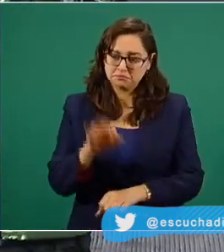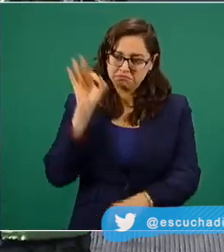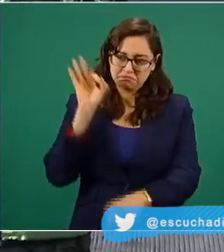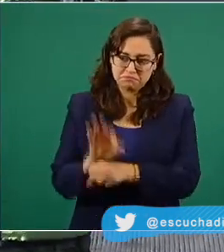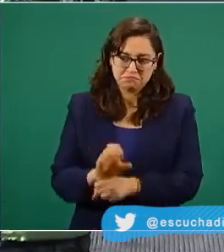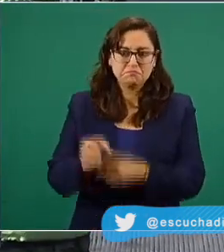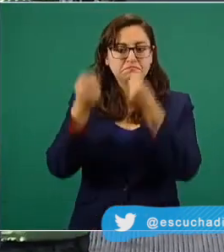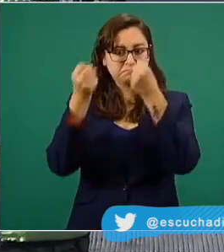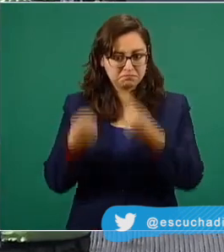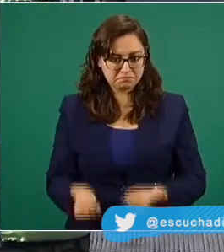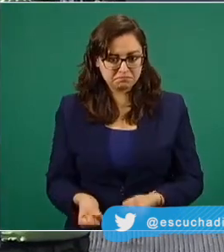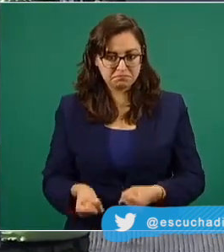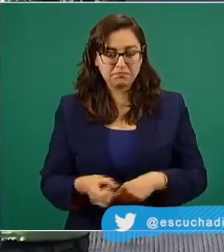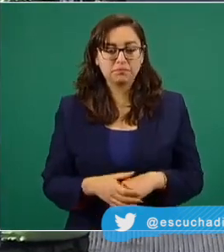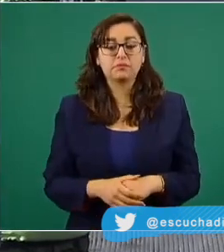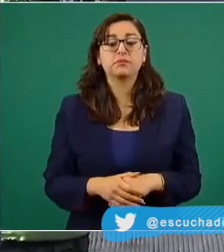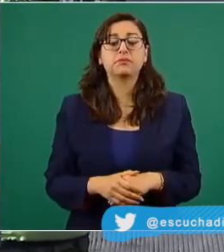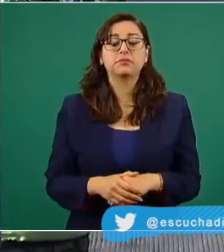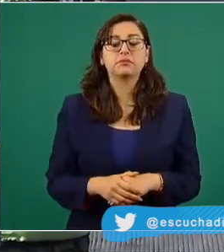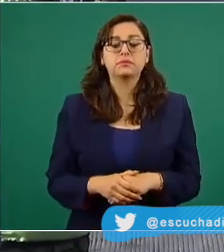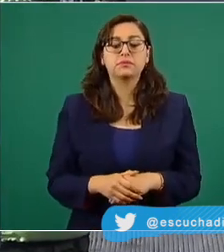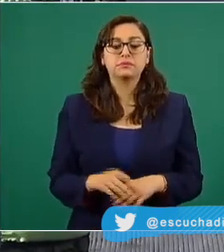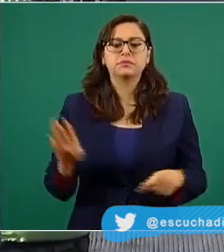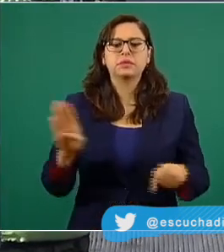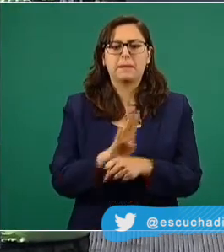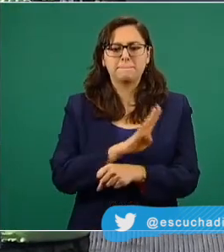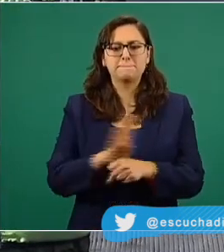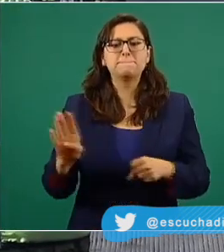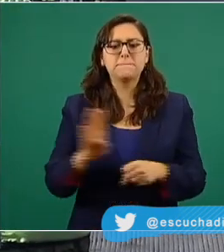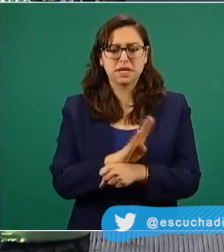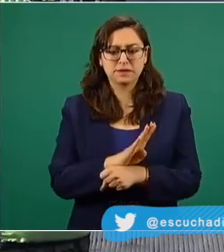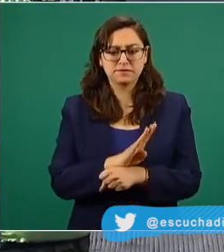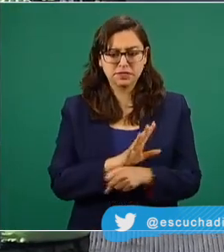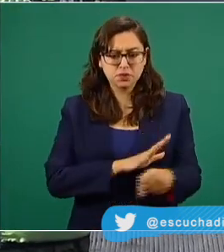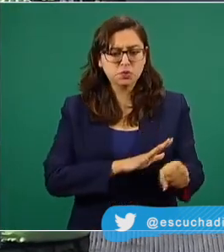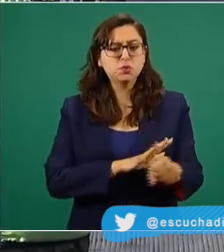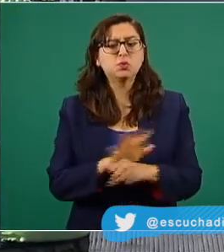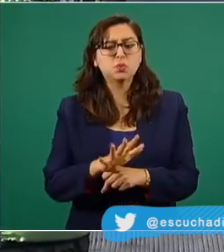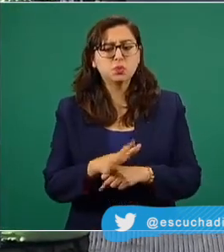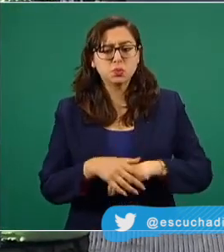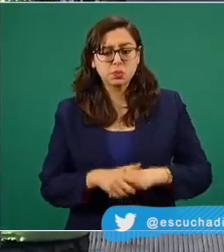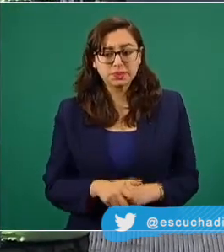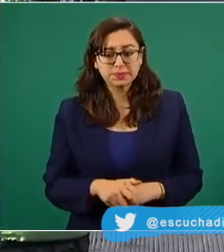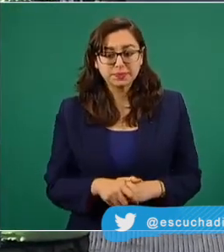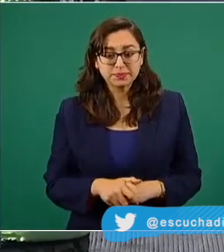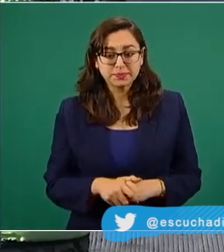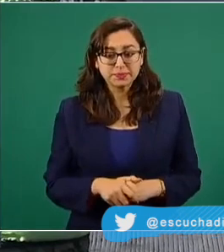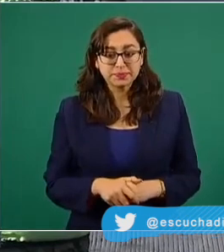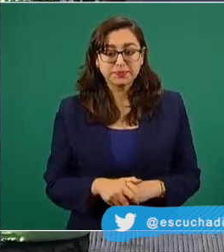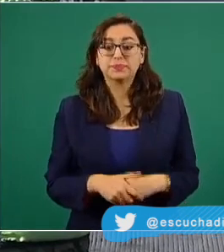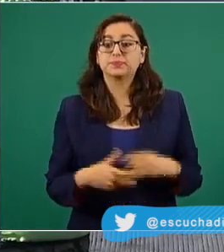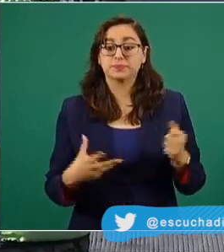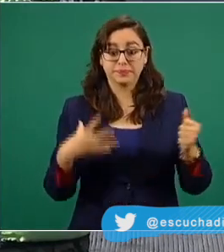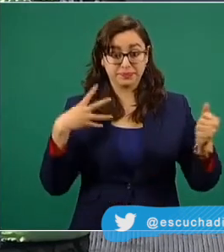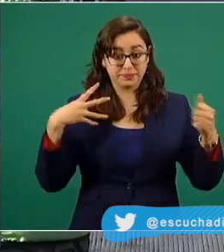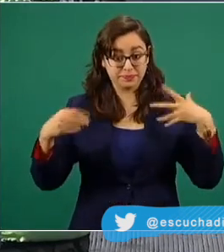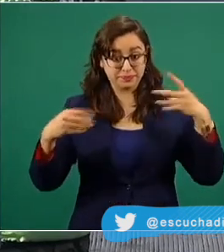potenciales de vacunarse son evitar casos nuevos,